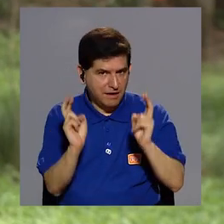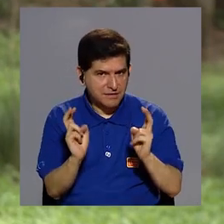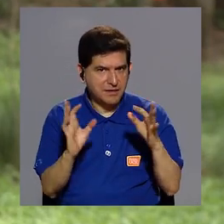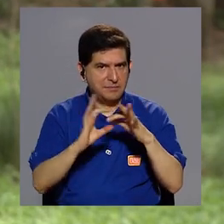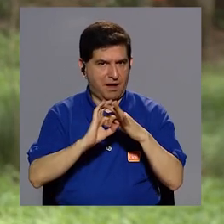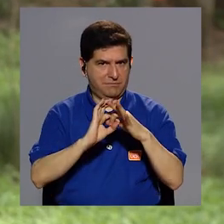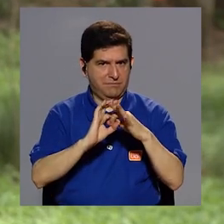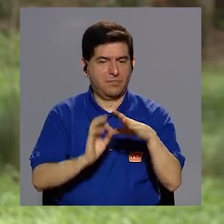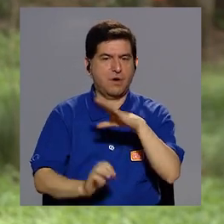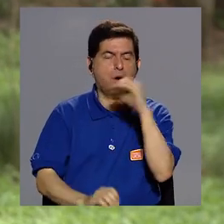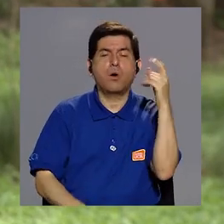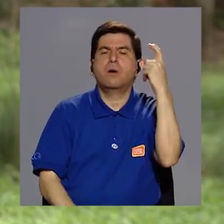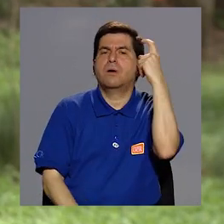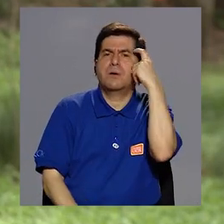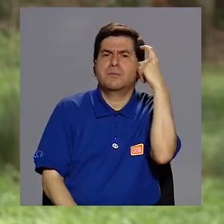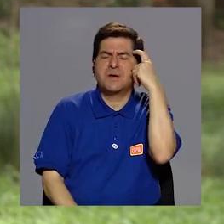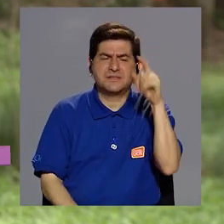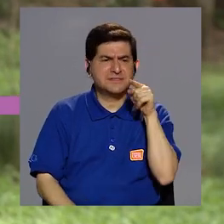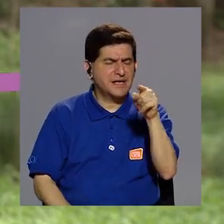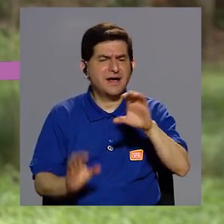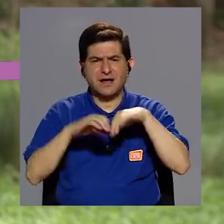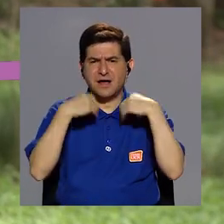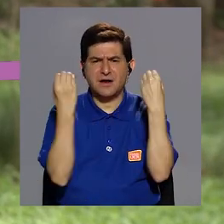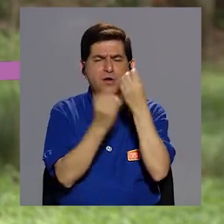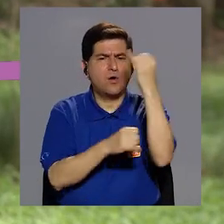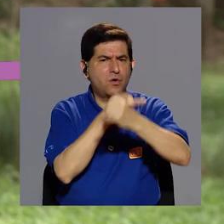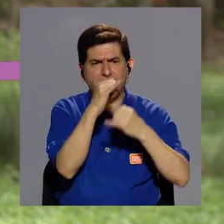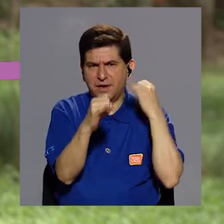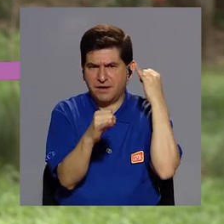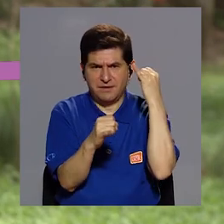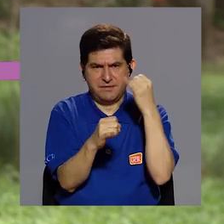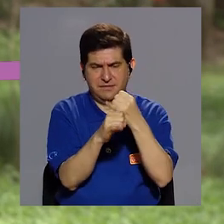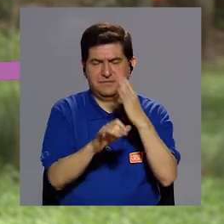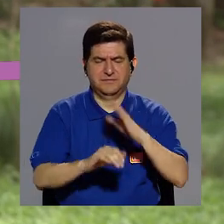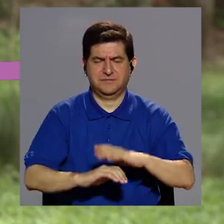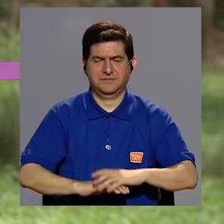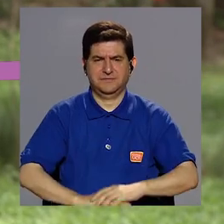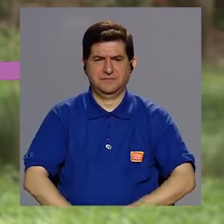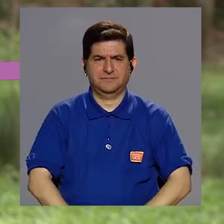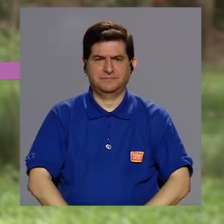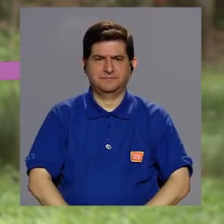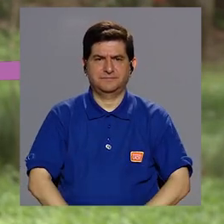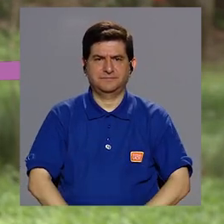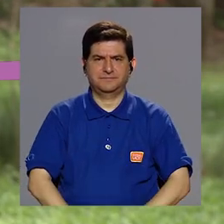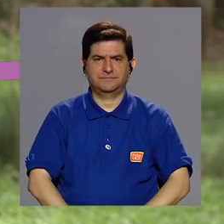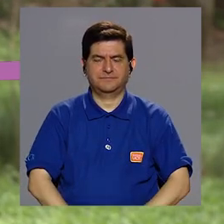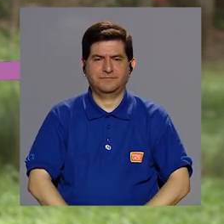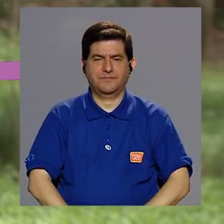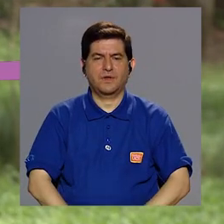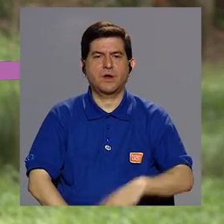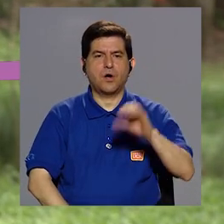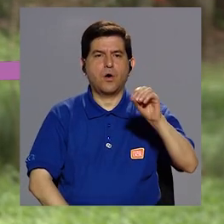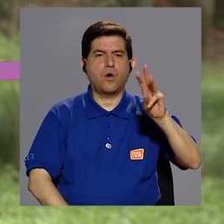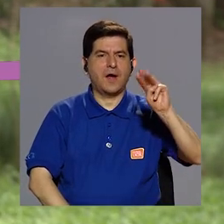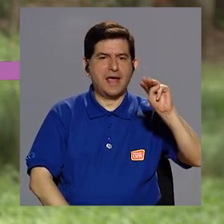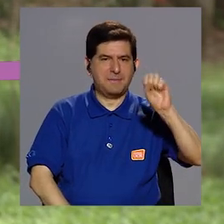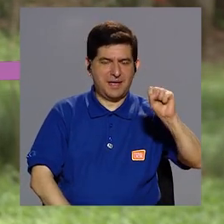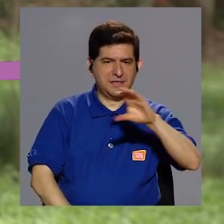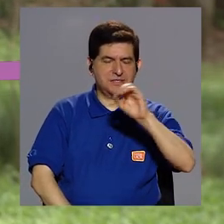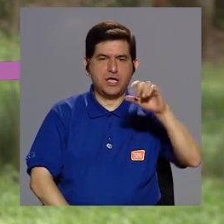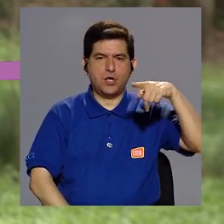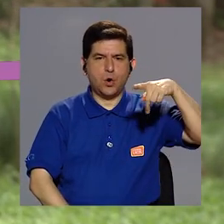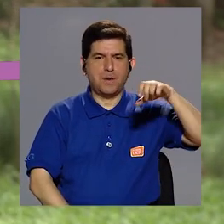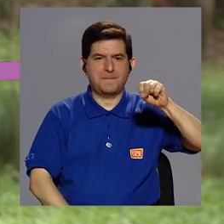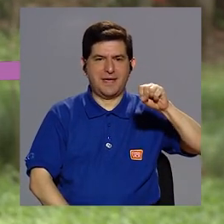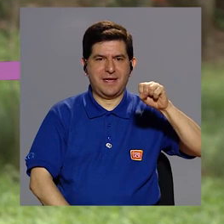tema, o lo que piensan los organismos internacionales. ¿Por qué es que la Organización Mundial de la Salud